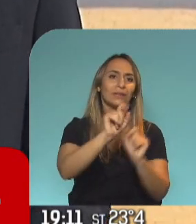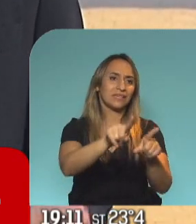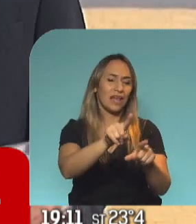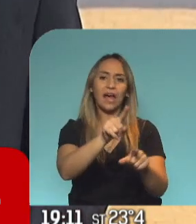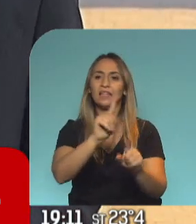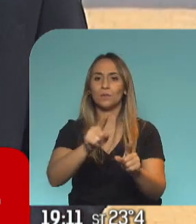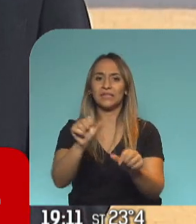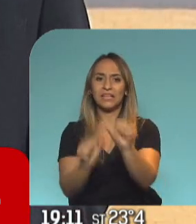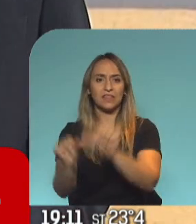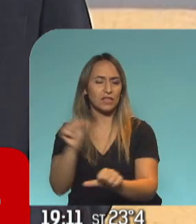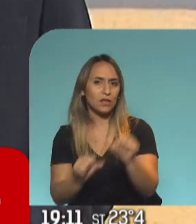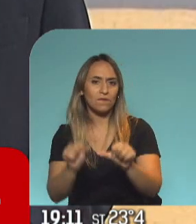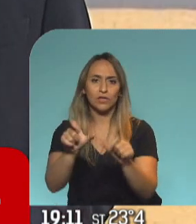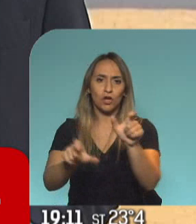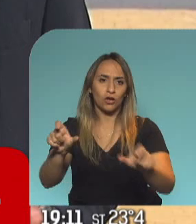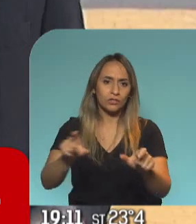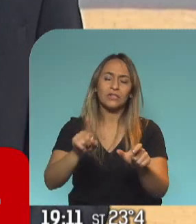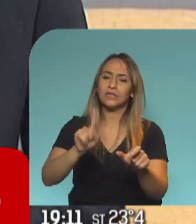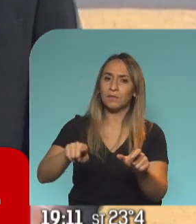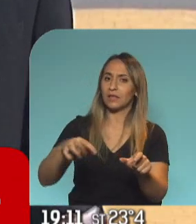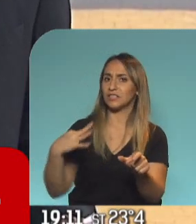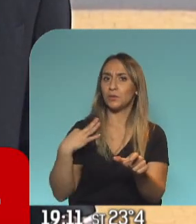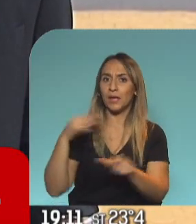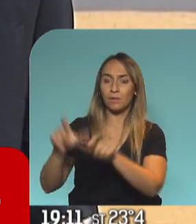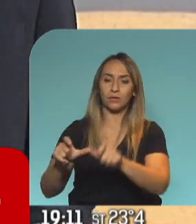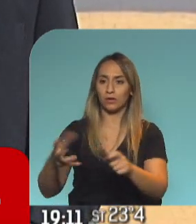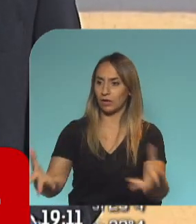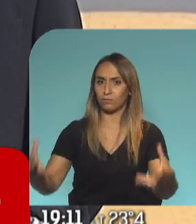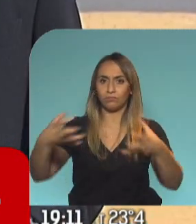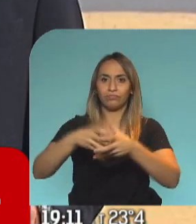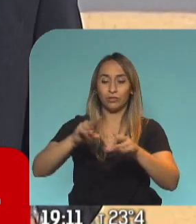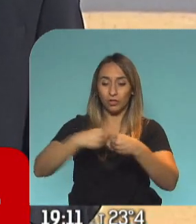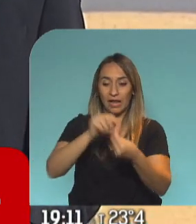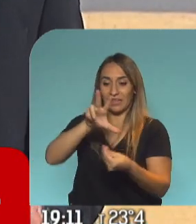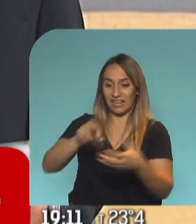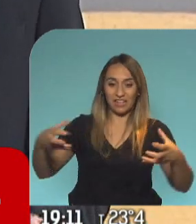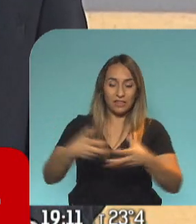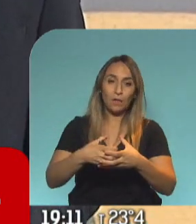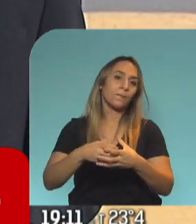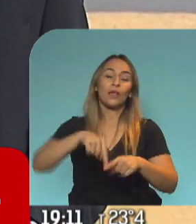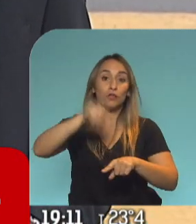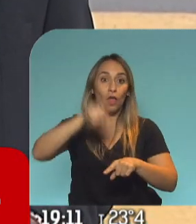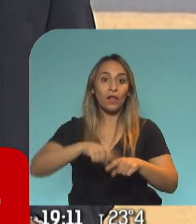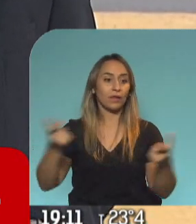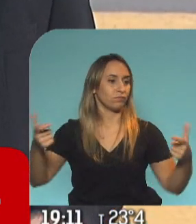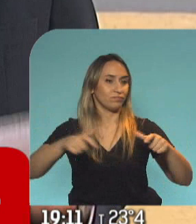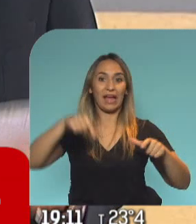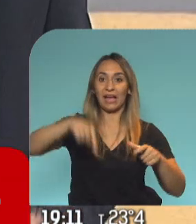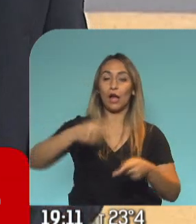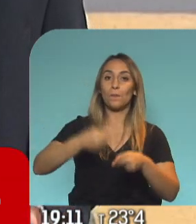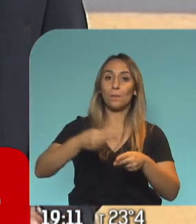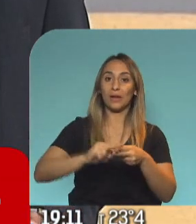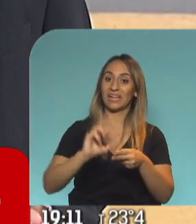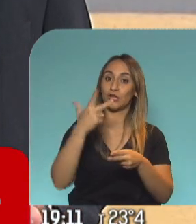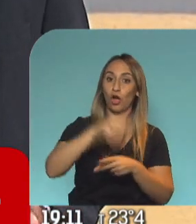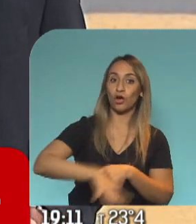científico, y también de la sociedad civil. Durante toda la jornada se reunieron al aire libre aquí en Parque Norte en